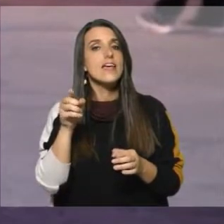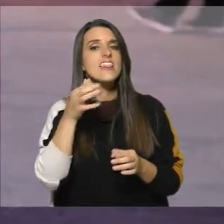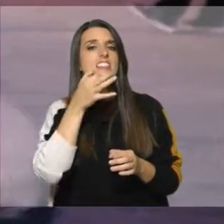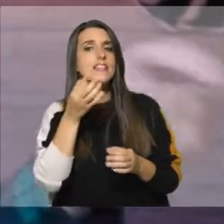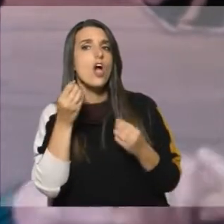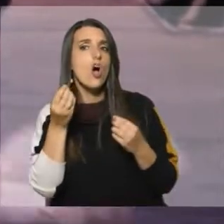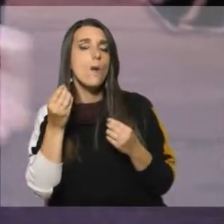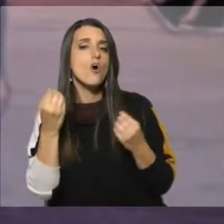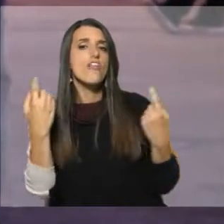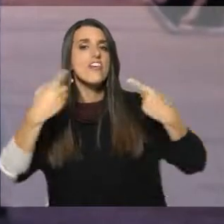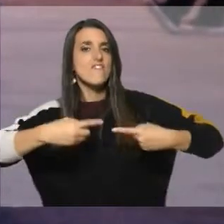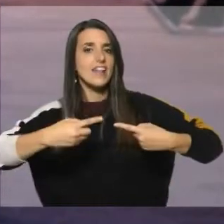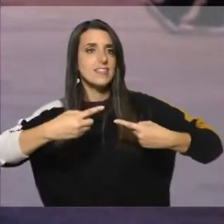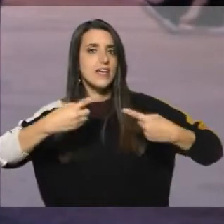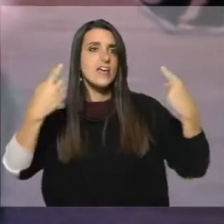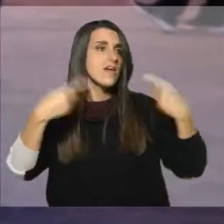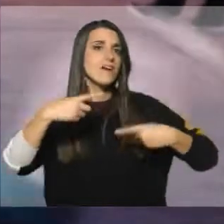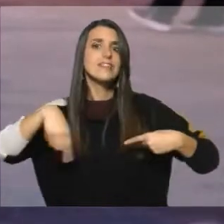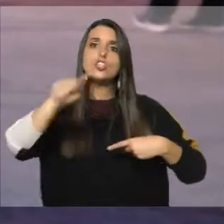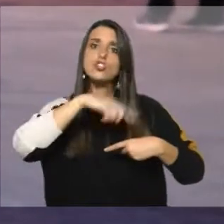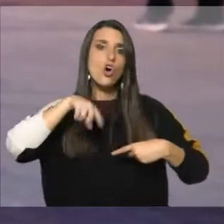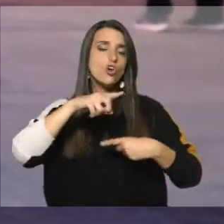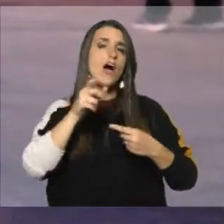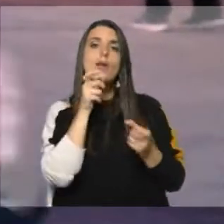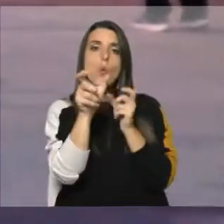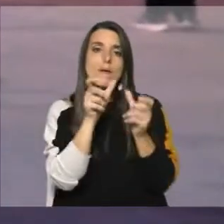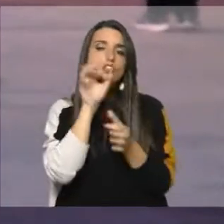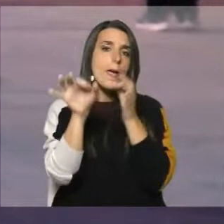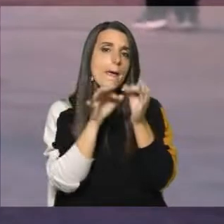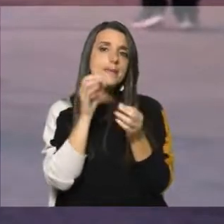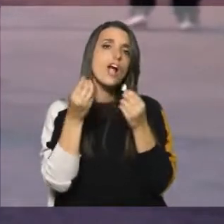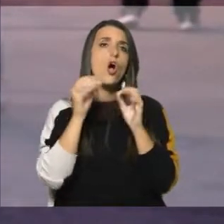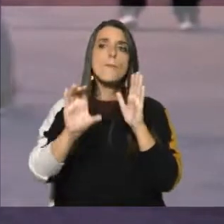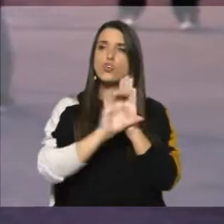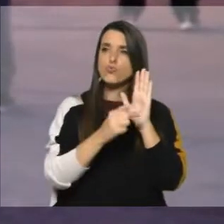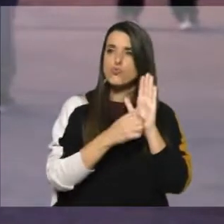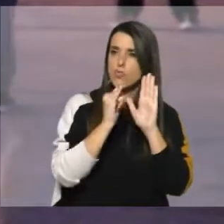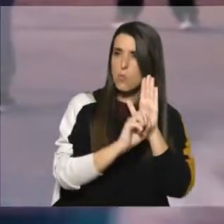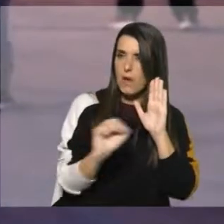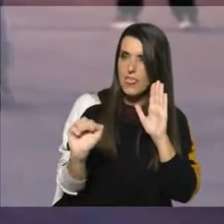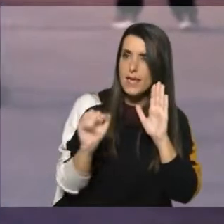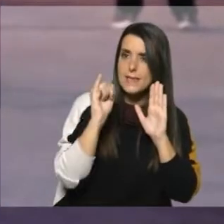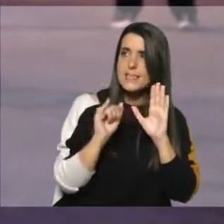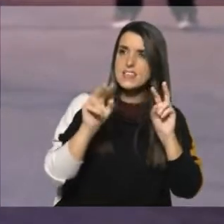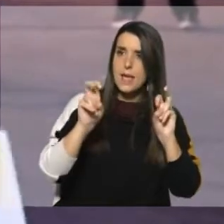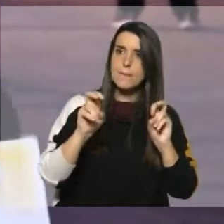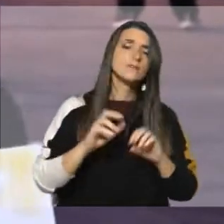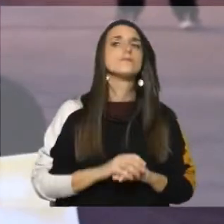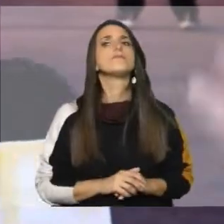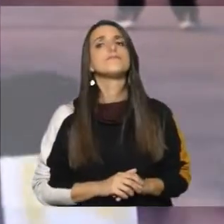lo que es el debate público en torno a los argumentos que hemos planteado en cuanto a la constitucionalidad y todas estas cuestiones.